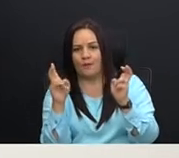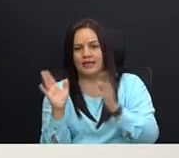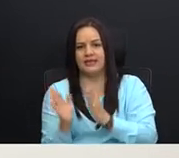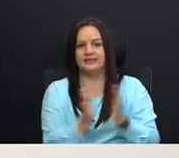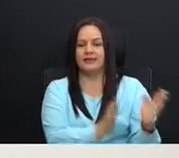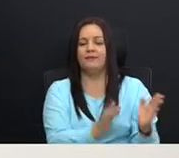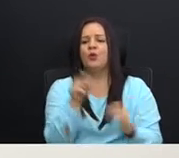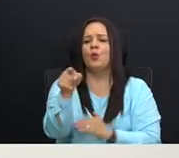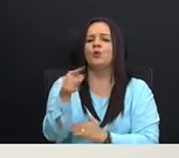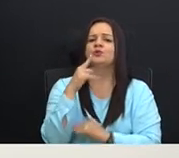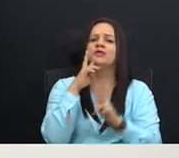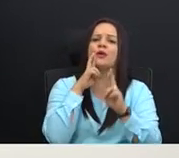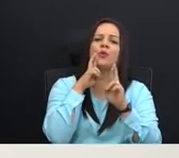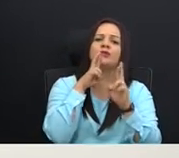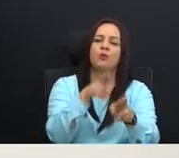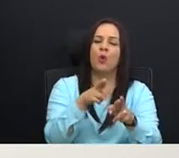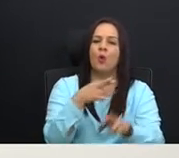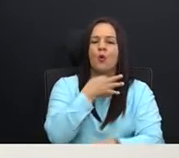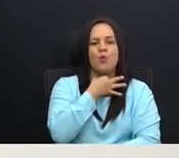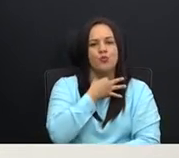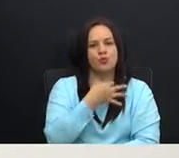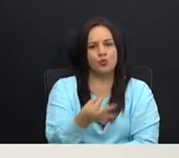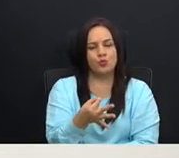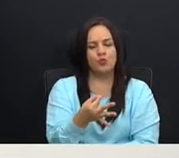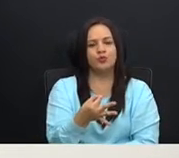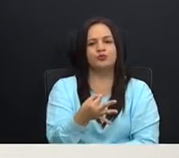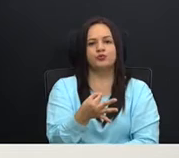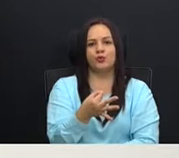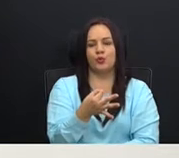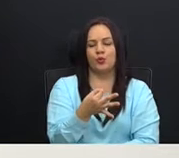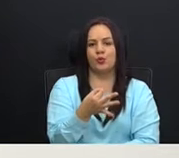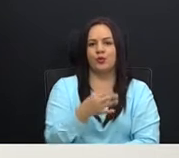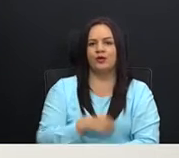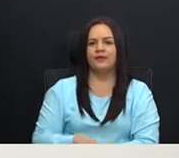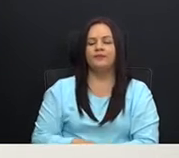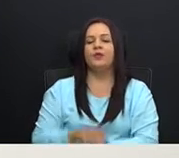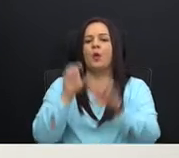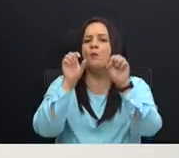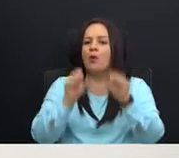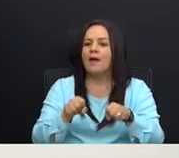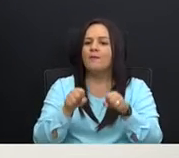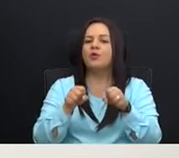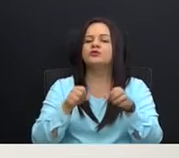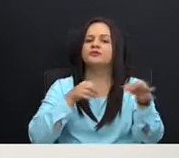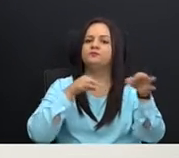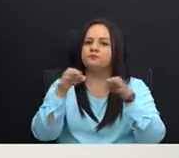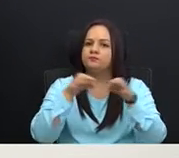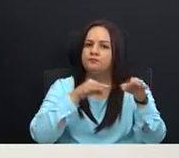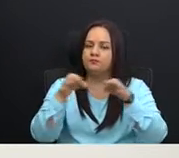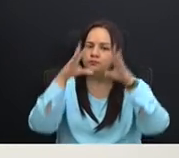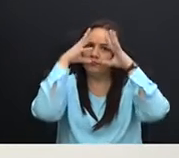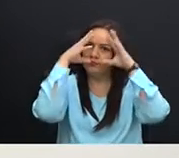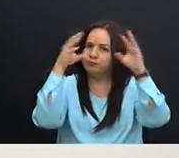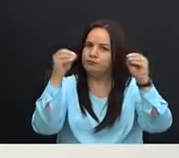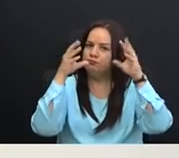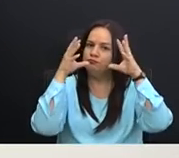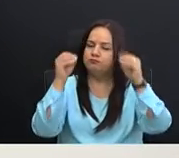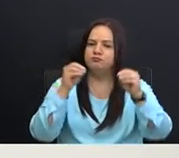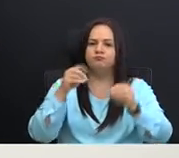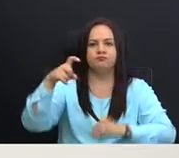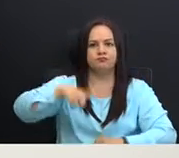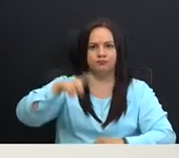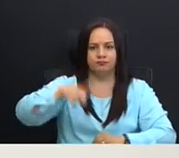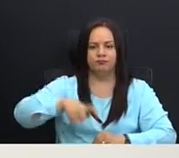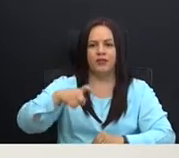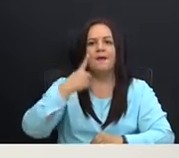A lo que usted contestó, con todo gusto, abro comillas, con todo gusto, podemos ampliar toda la información que sea necesaria, para que